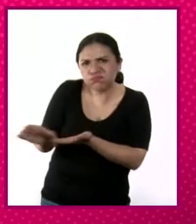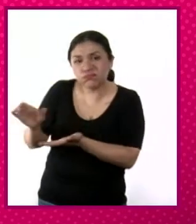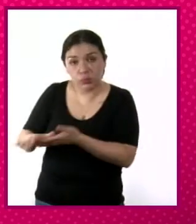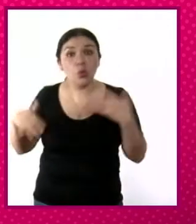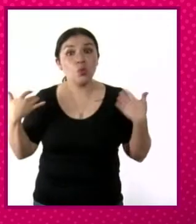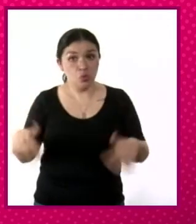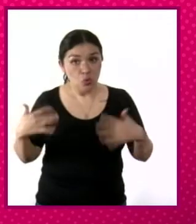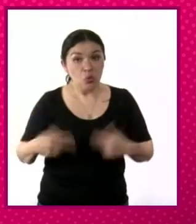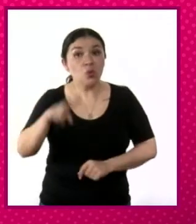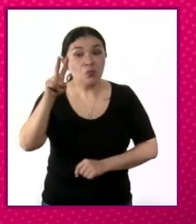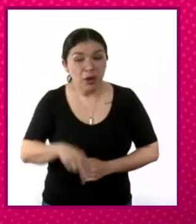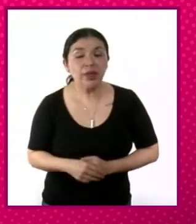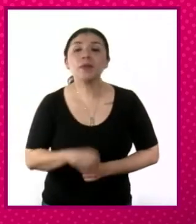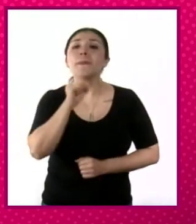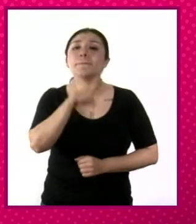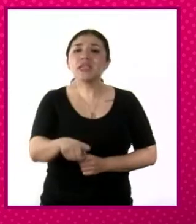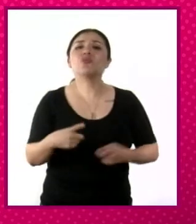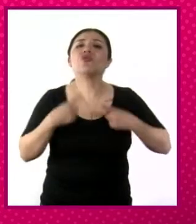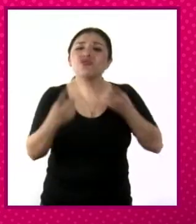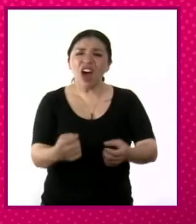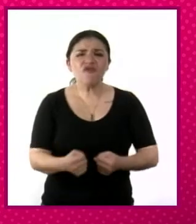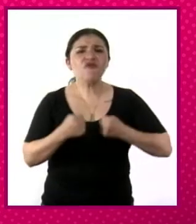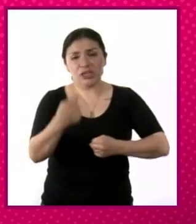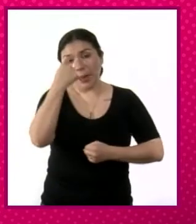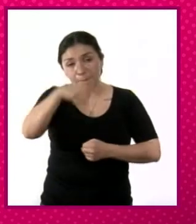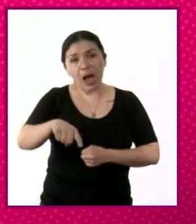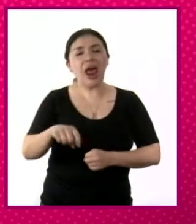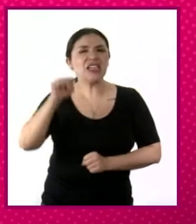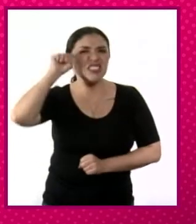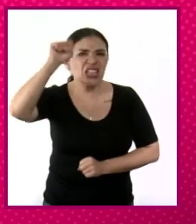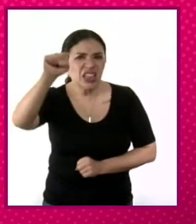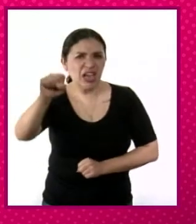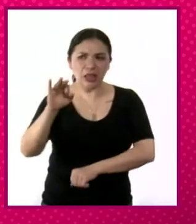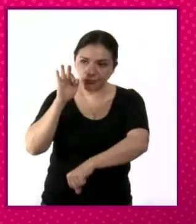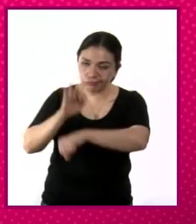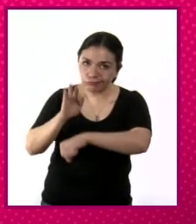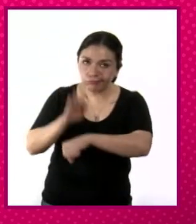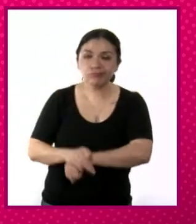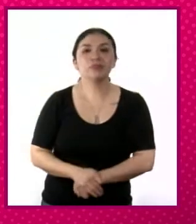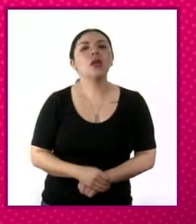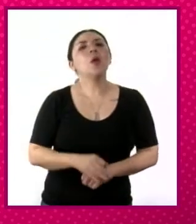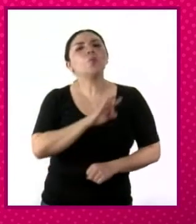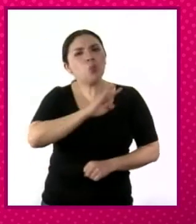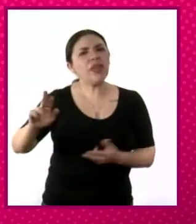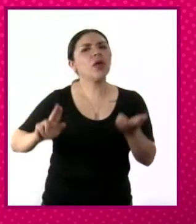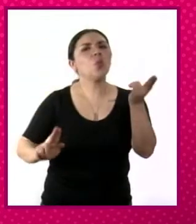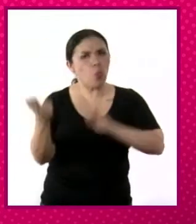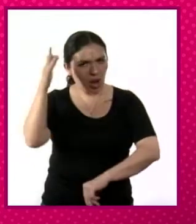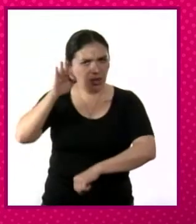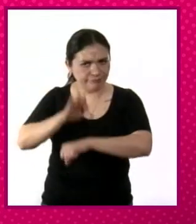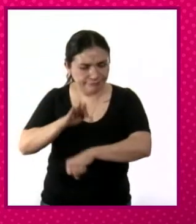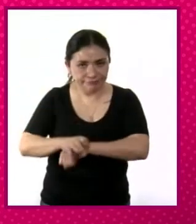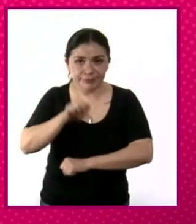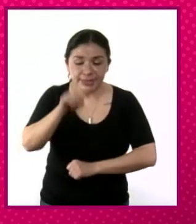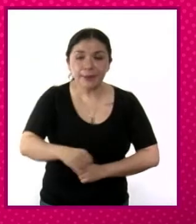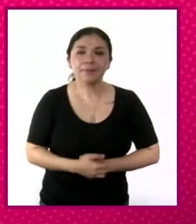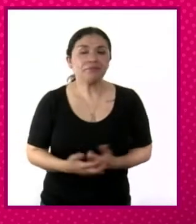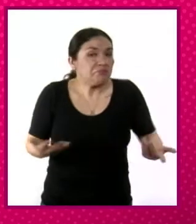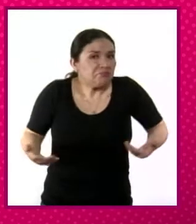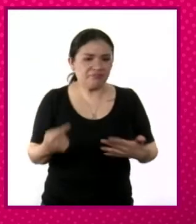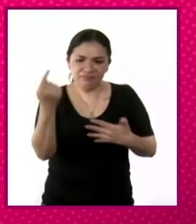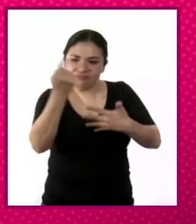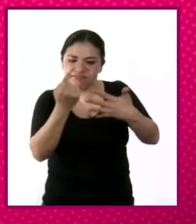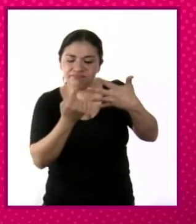hace un momento, también fortalece la lucha sindical, garantiza el derecho a huelga, es decir,